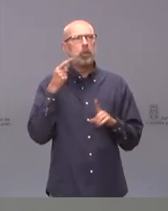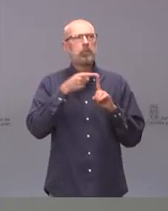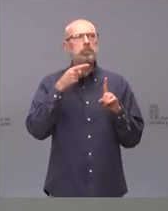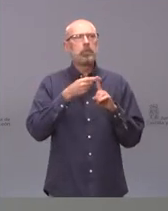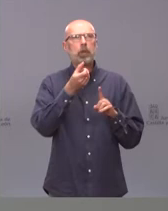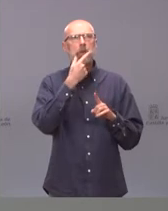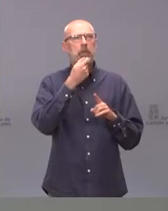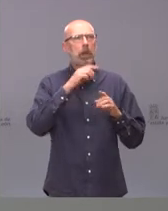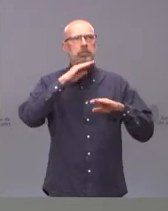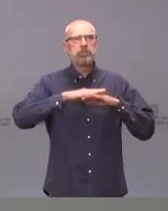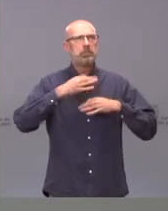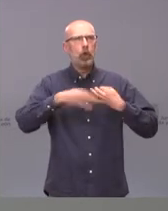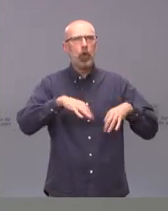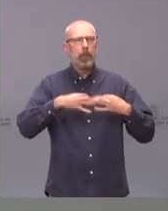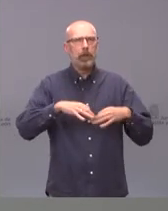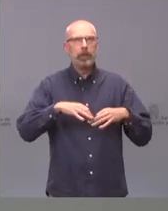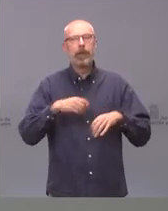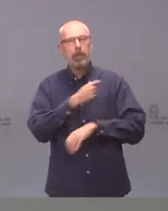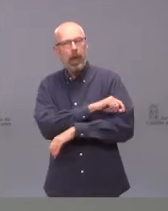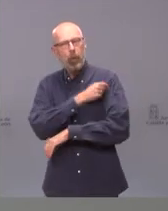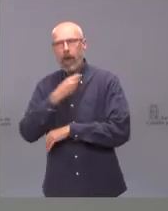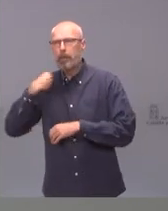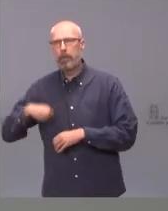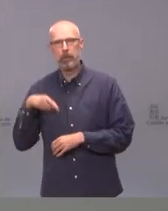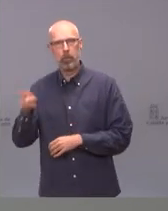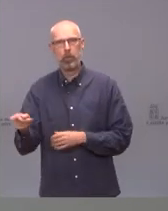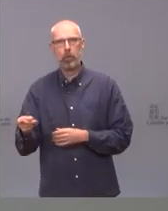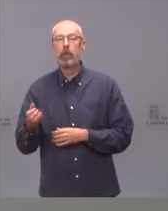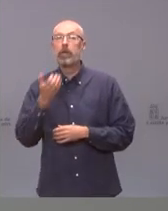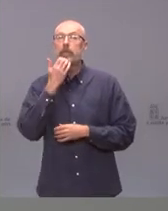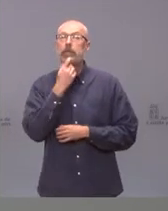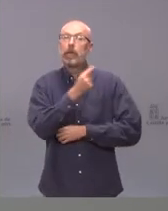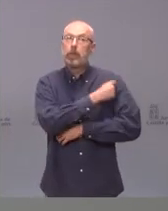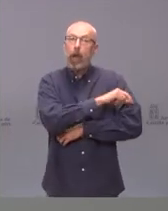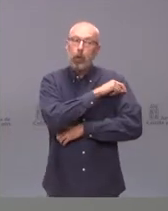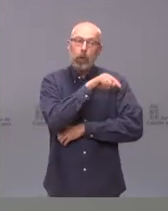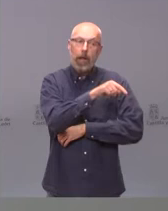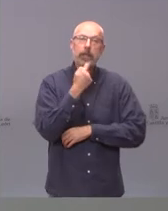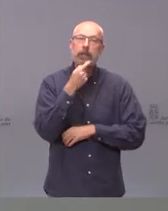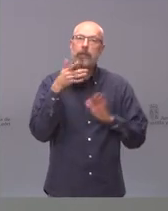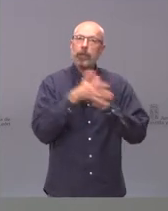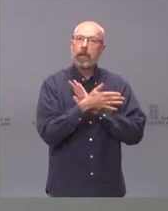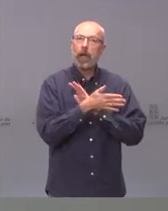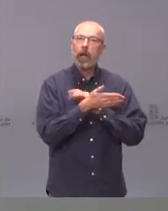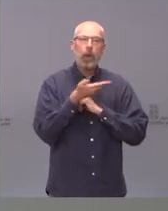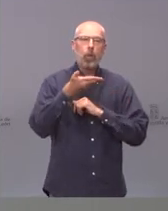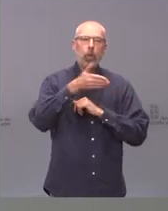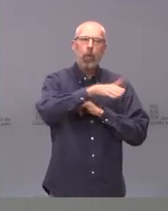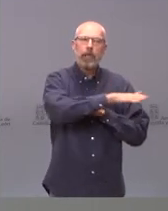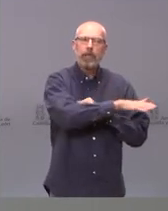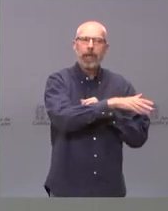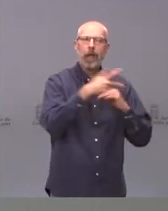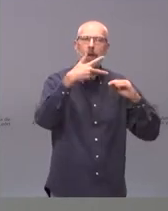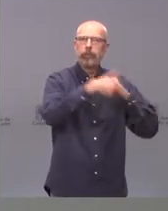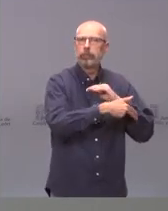la proporcionalidad. Si yo vacuno y consigo el evitar muertes y además sé que lo consigo porque los beneficios son